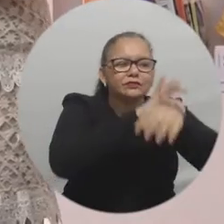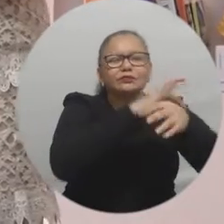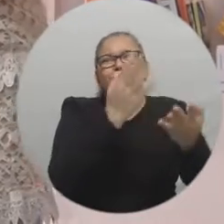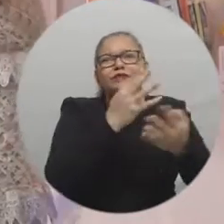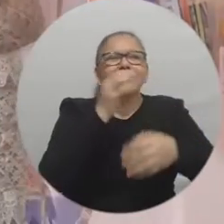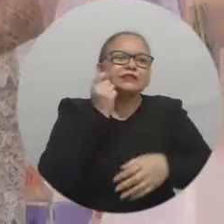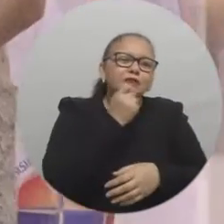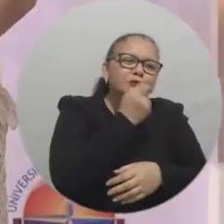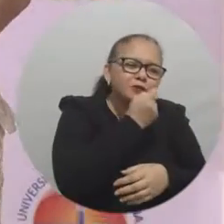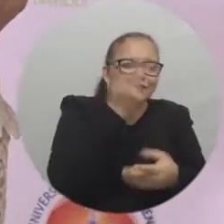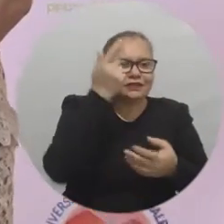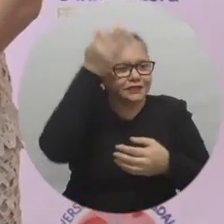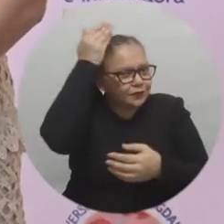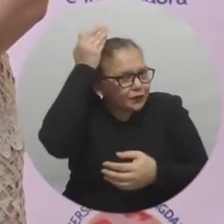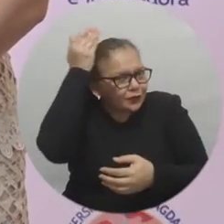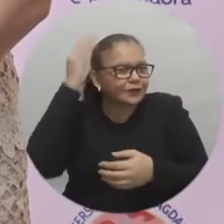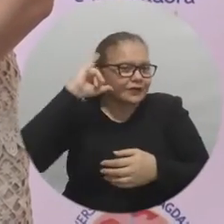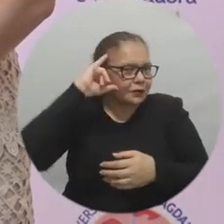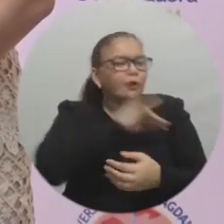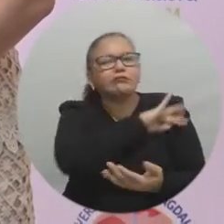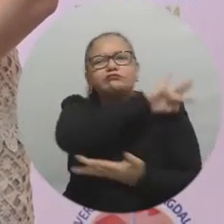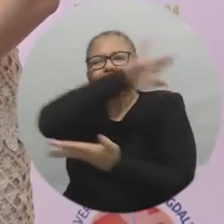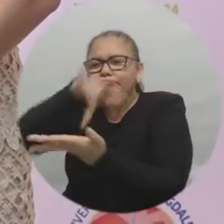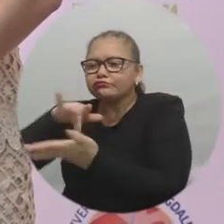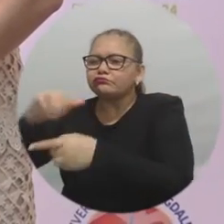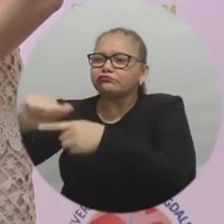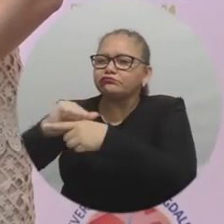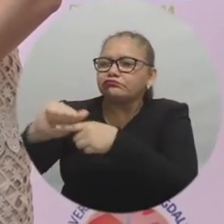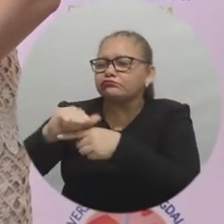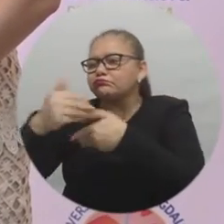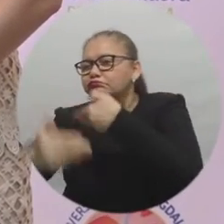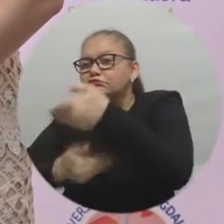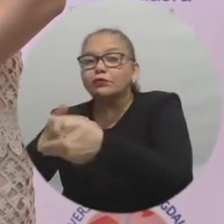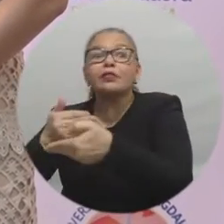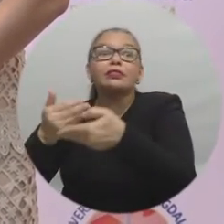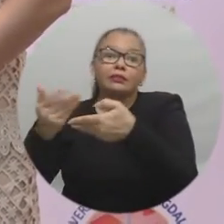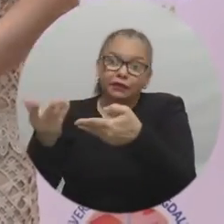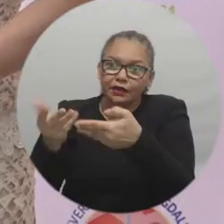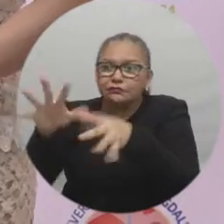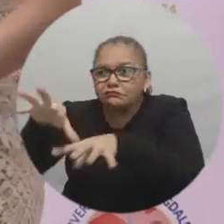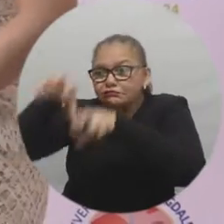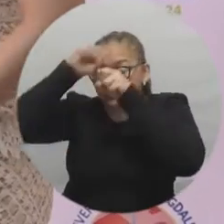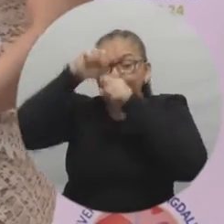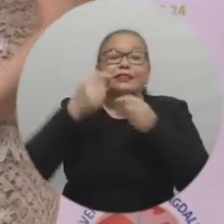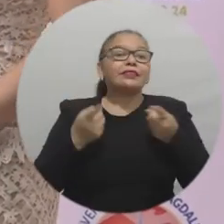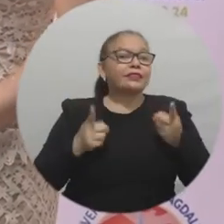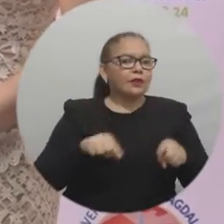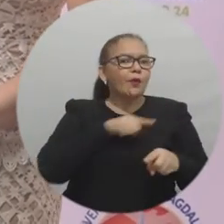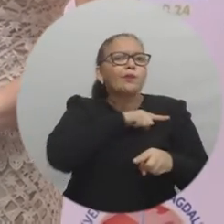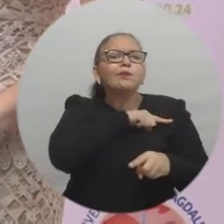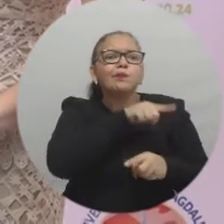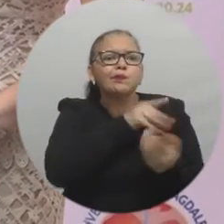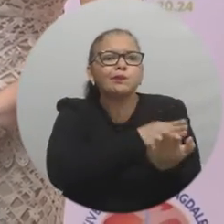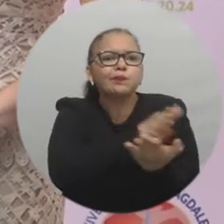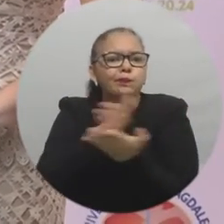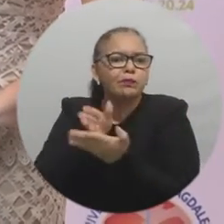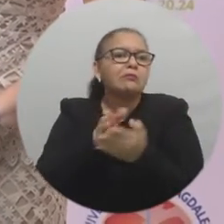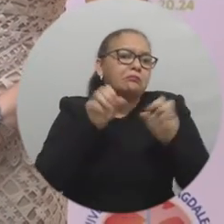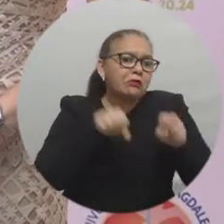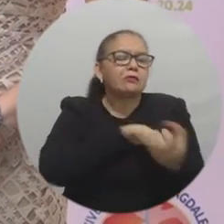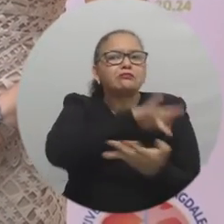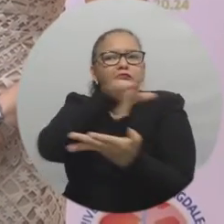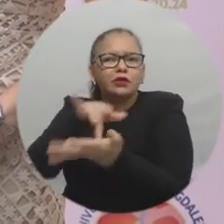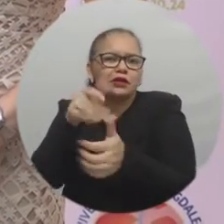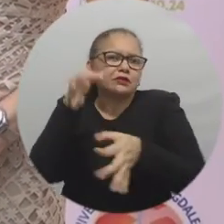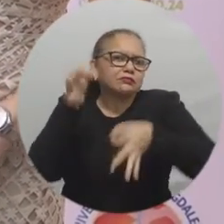enfermería, psicología o odontología puedan hacer sus prácticas en la S, sino que además en la visión de fortalecimiento de la S, pues también se puede